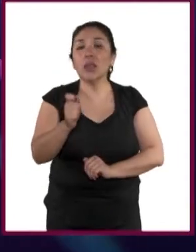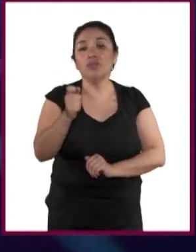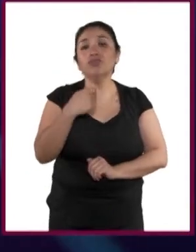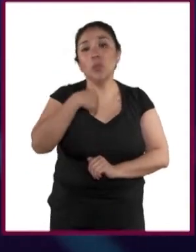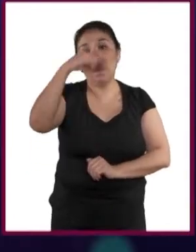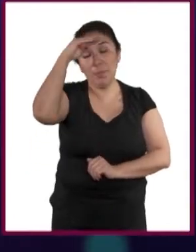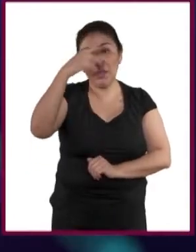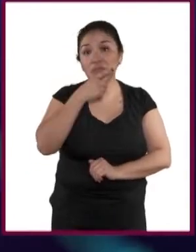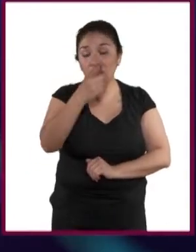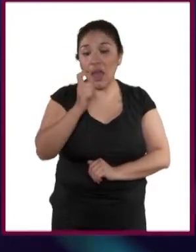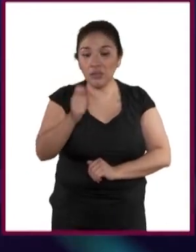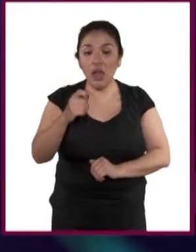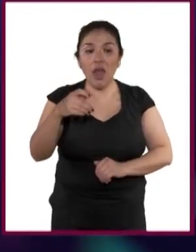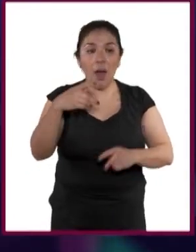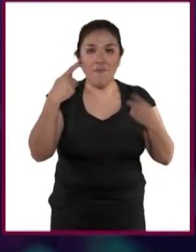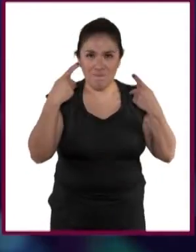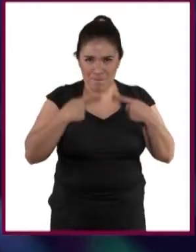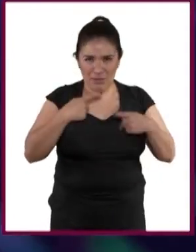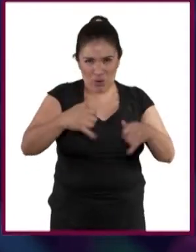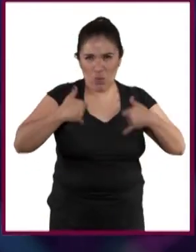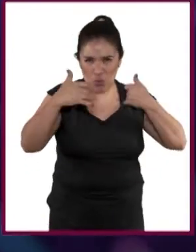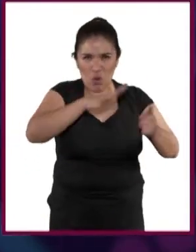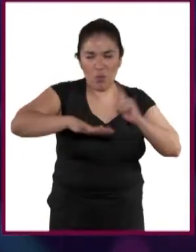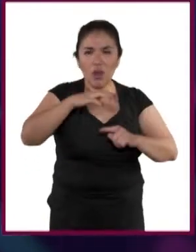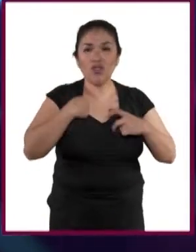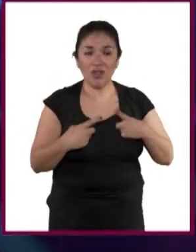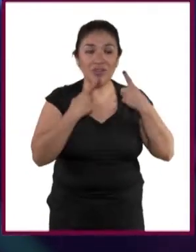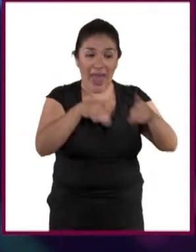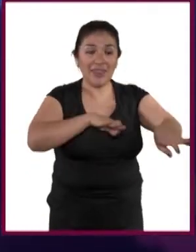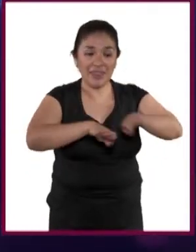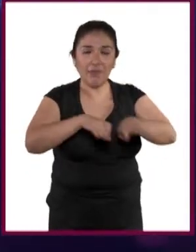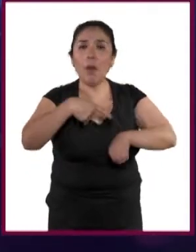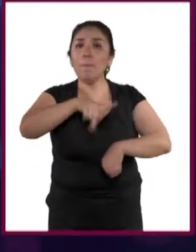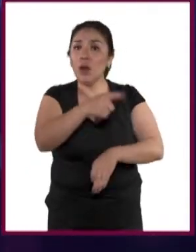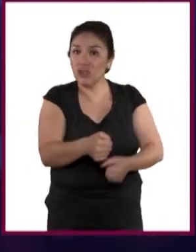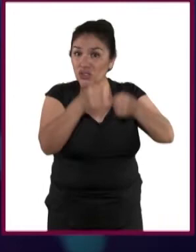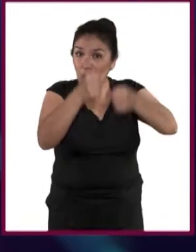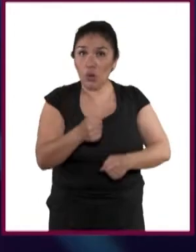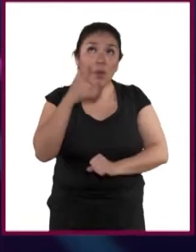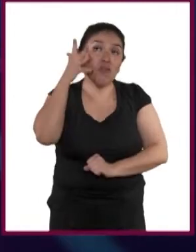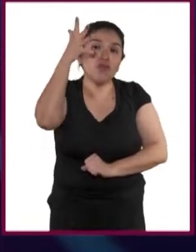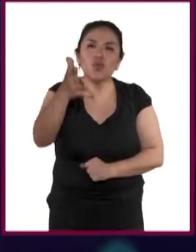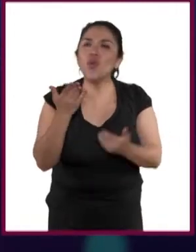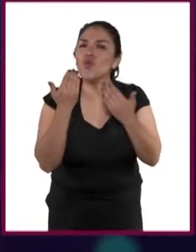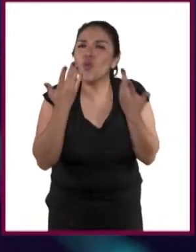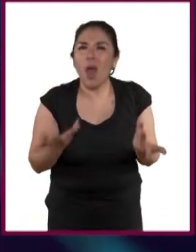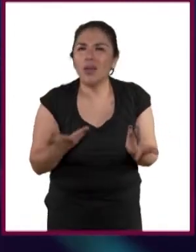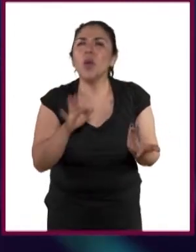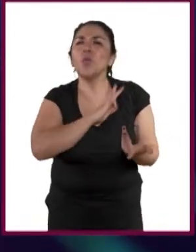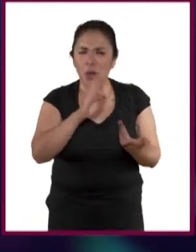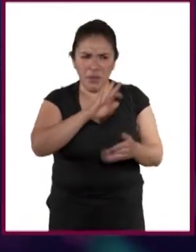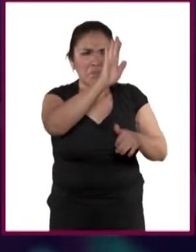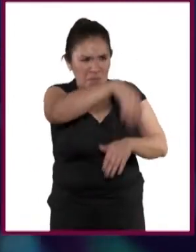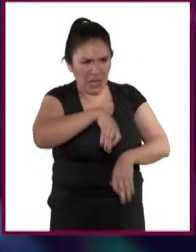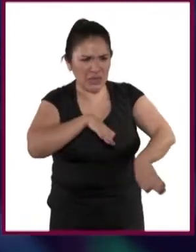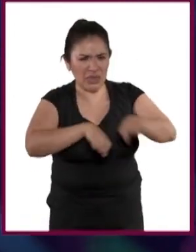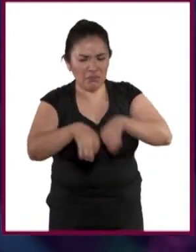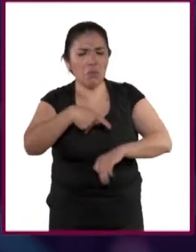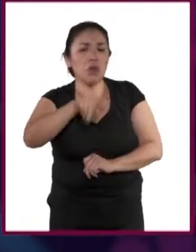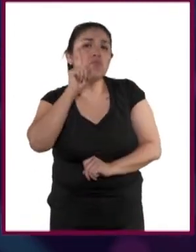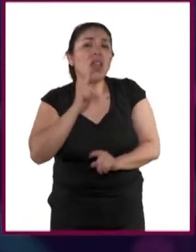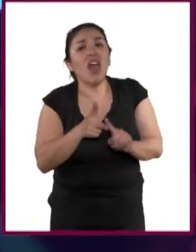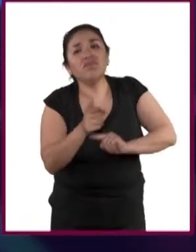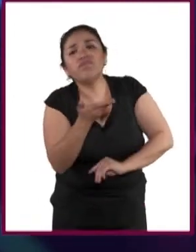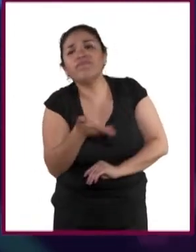ofreciendo a nuestros jóvenes empleos sin una certeza laboral. Es decir, son empleos en donde hoy te pueden contratar, pero mañana te